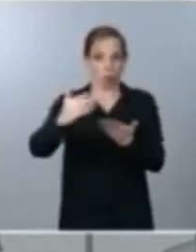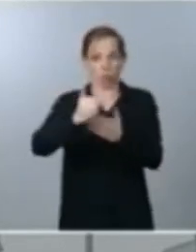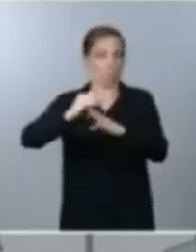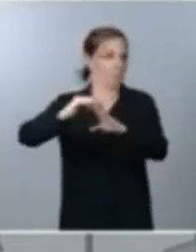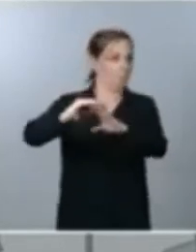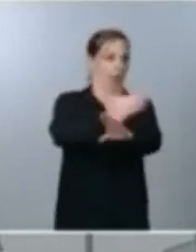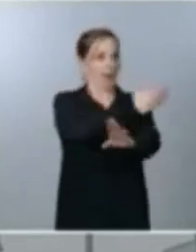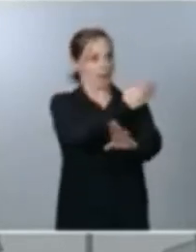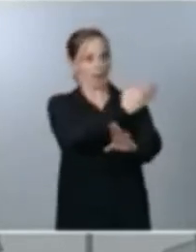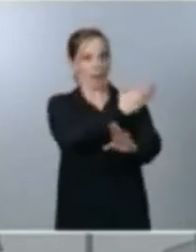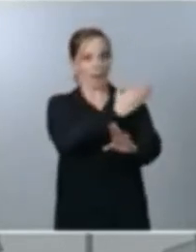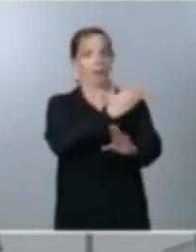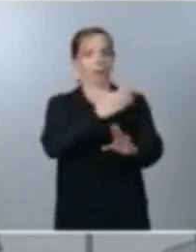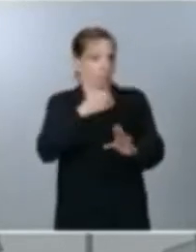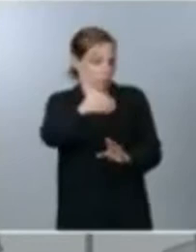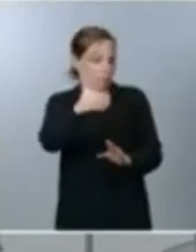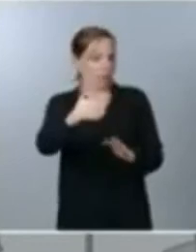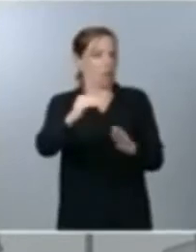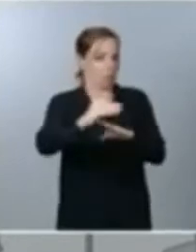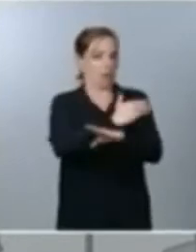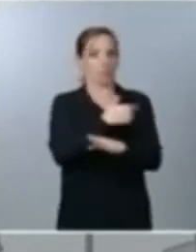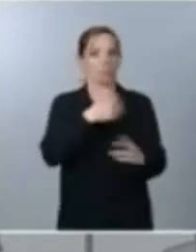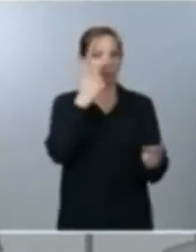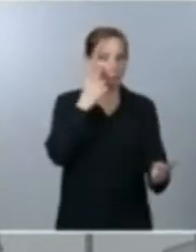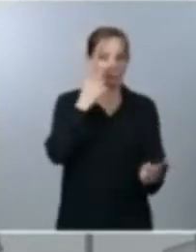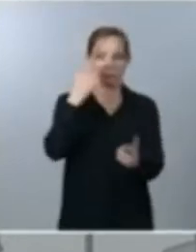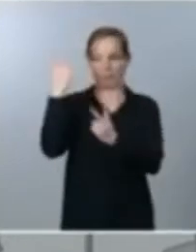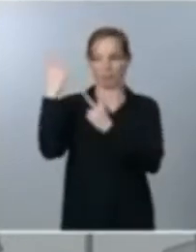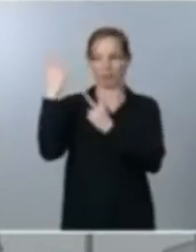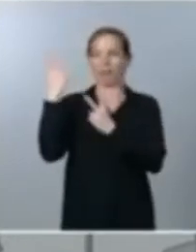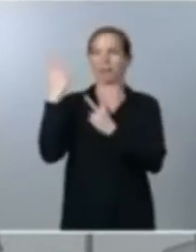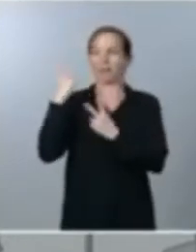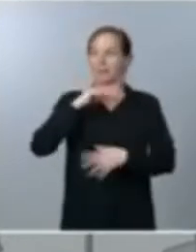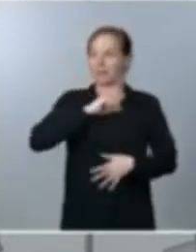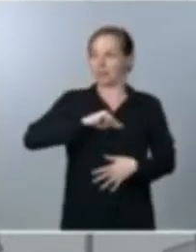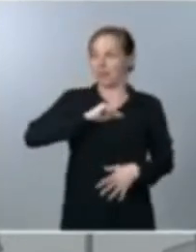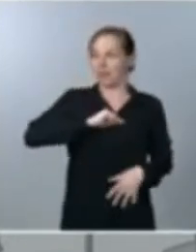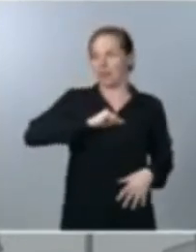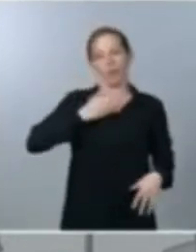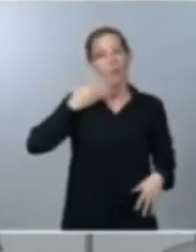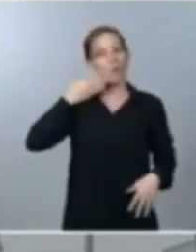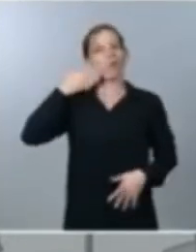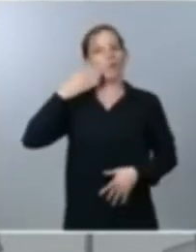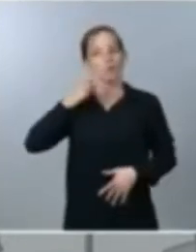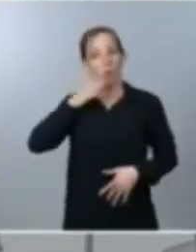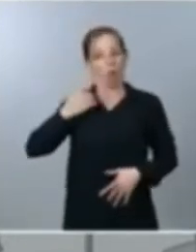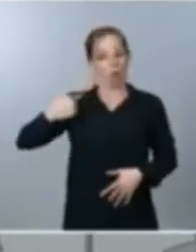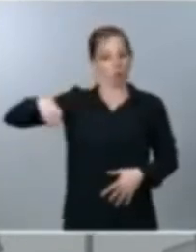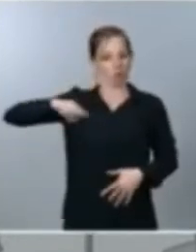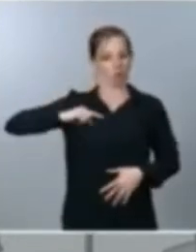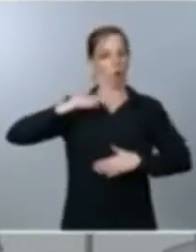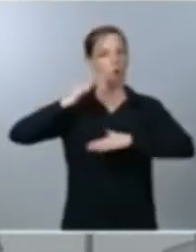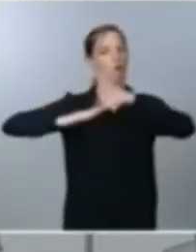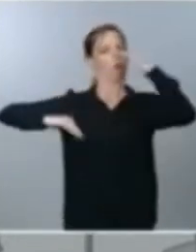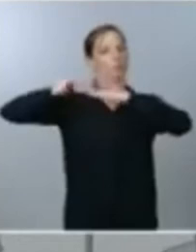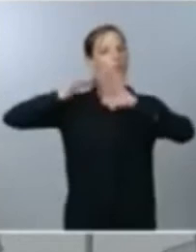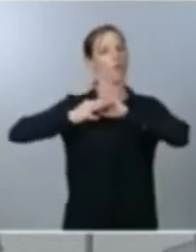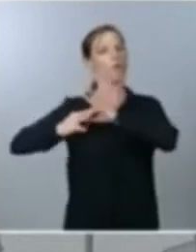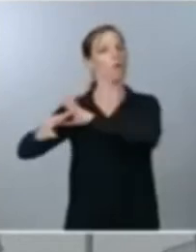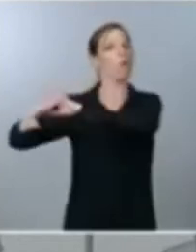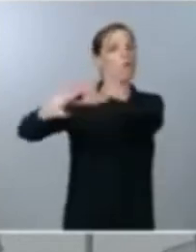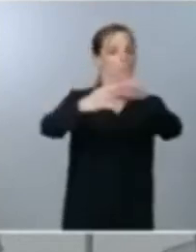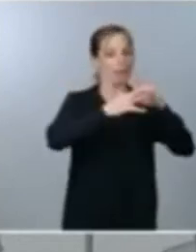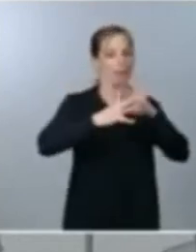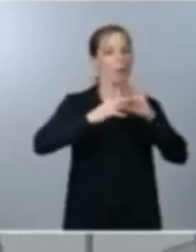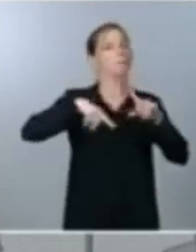vista atrás veremos con orgullo lo que fuimos capaces de construir unidos unidas mientras resistíamos nuestro